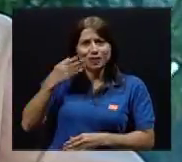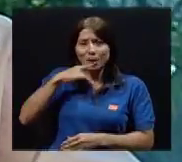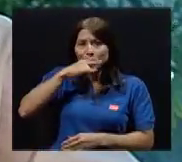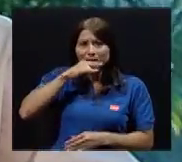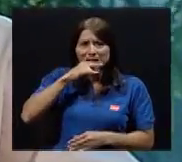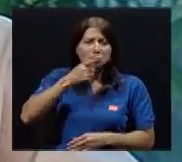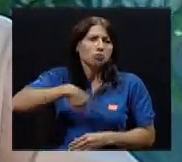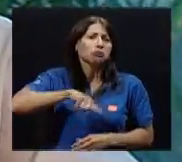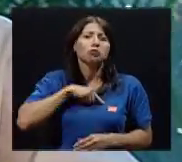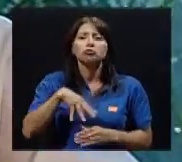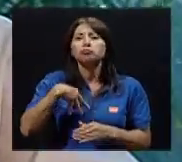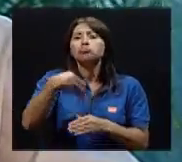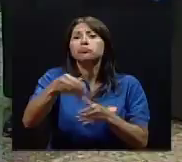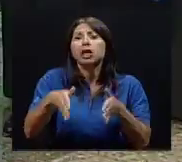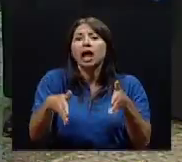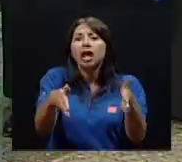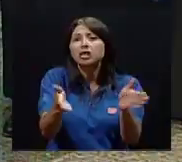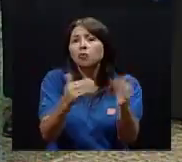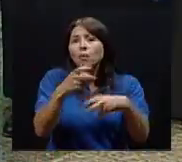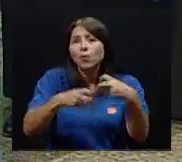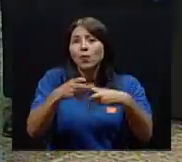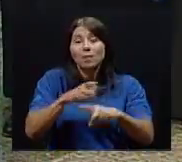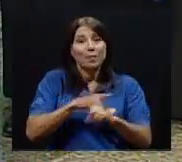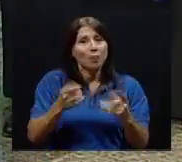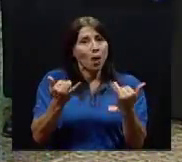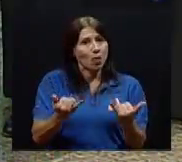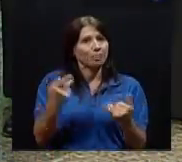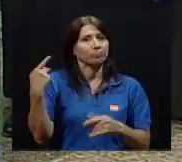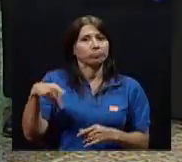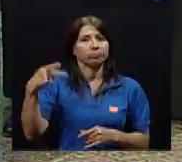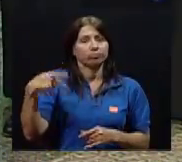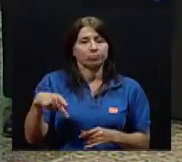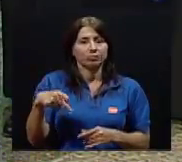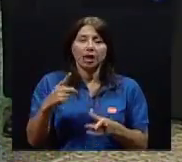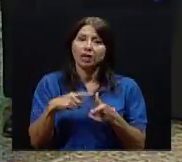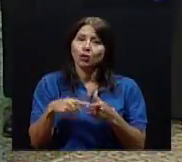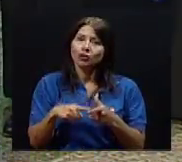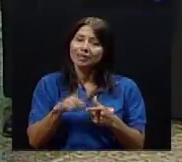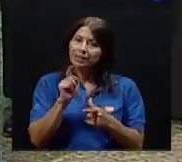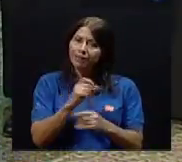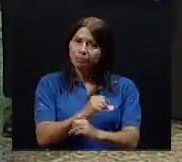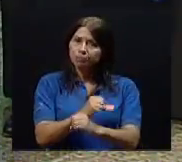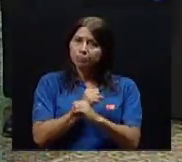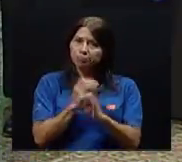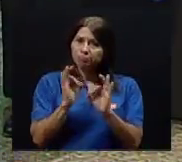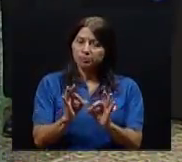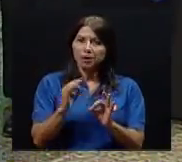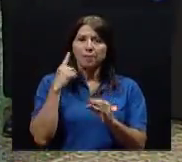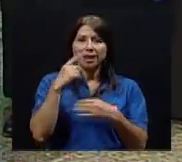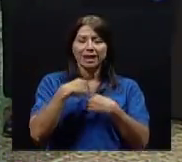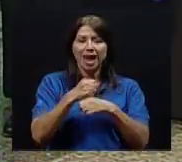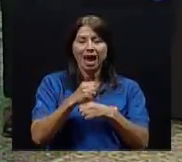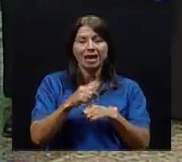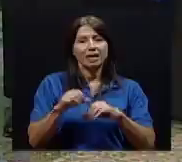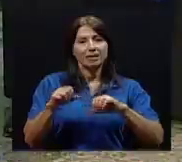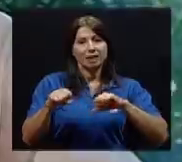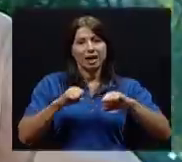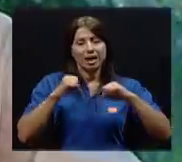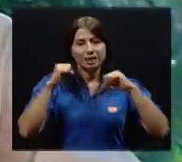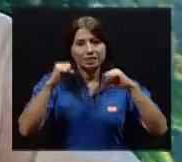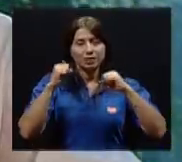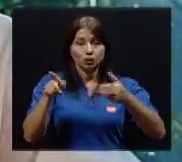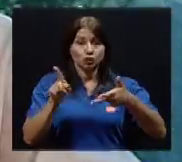había problema. Hoy hay muchos problemas. Entonces, garantizar la seguridad para que hagan esto. Y lo más importante,